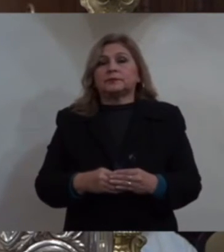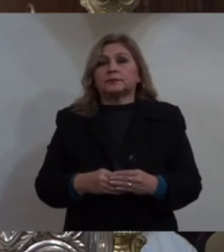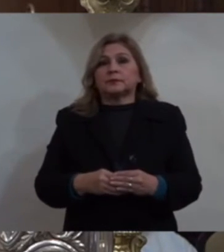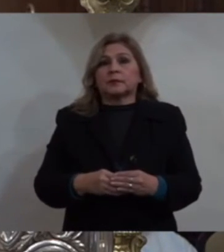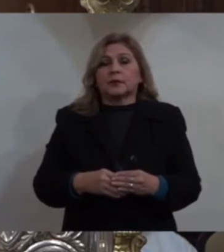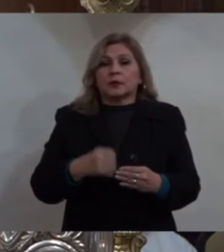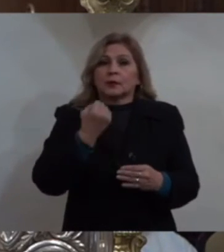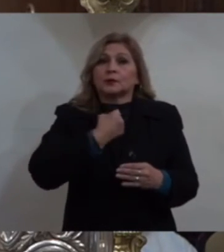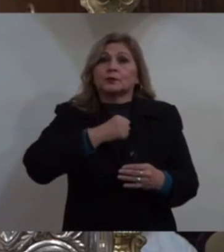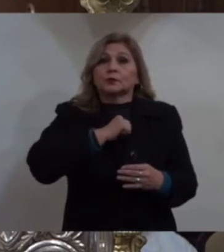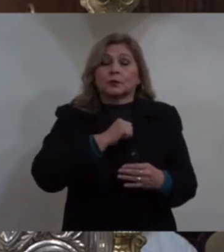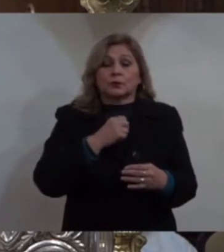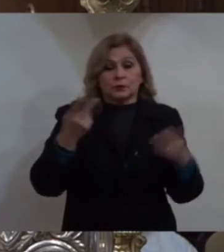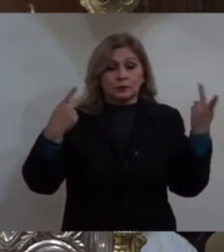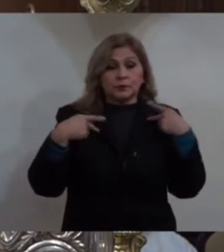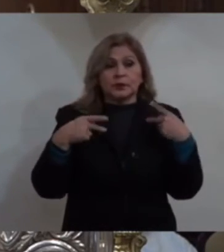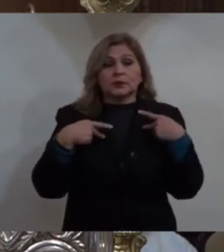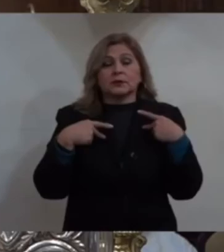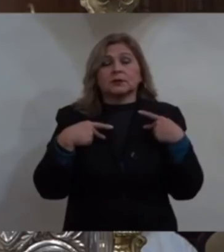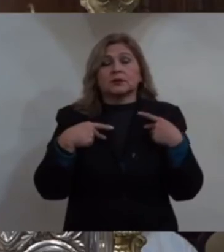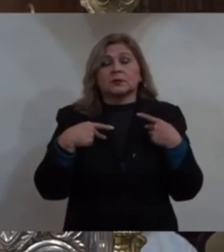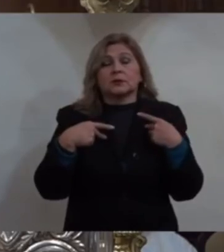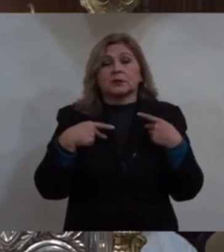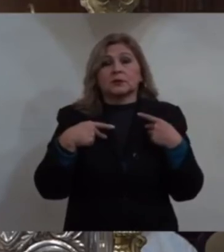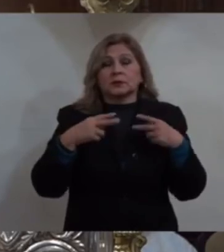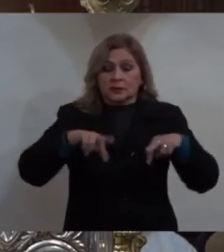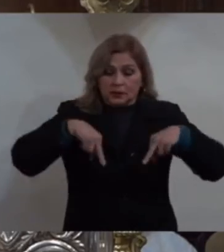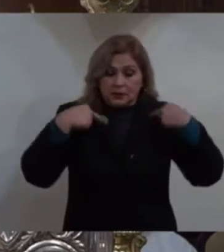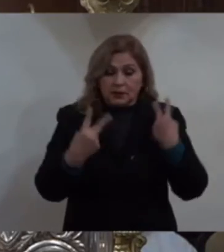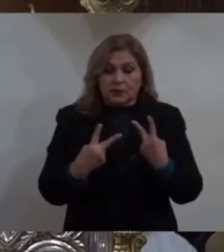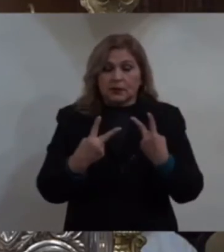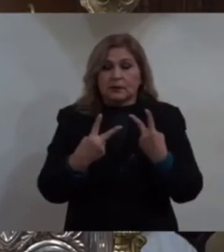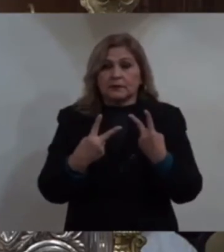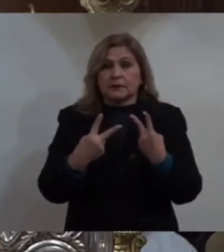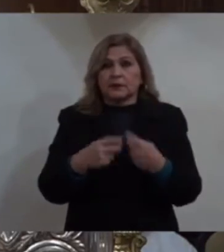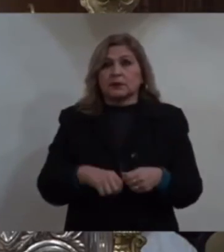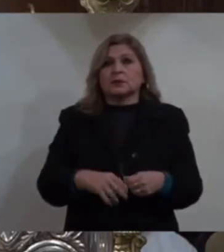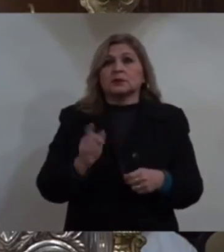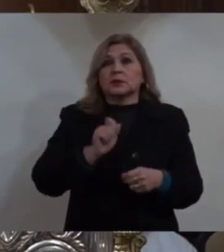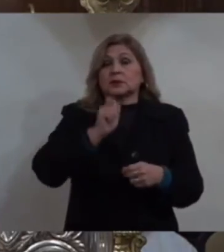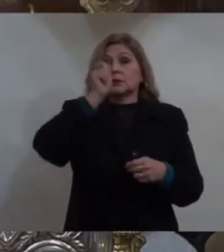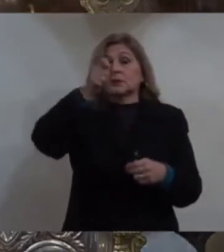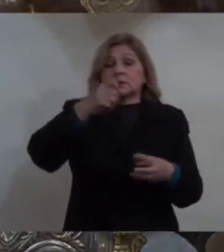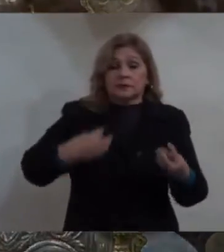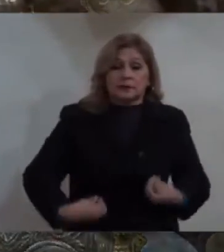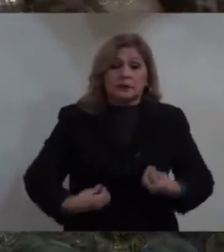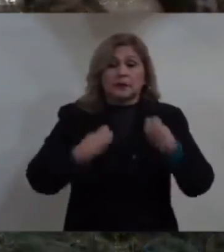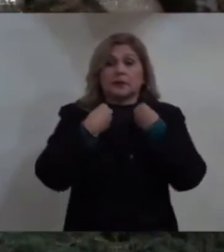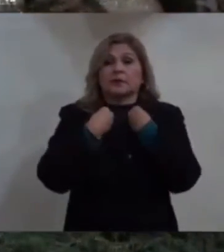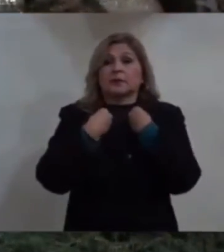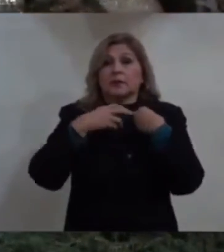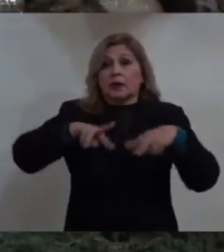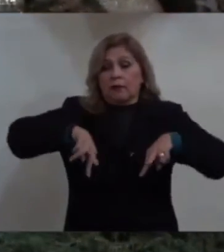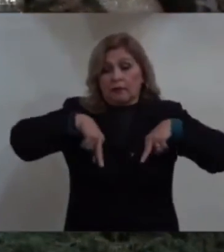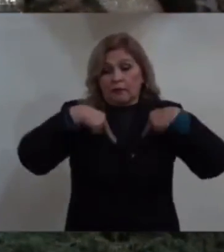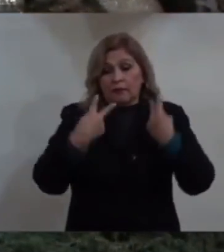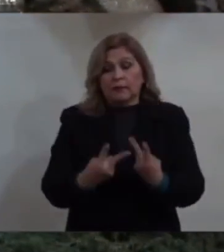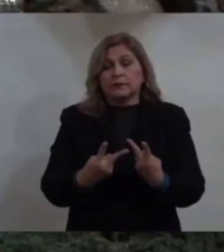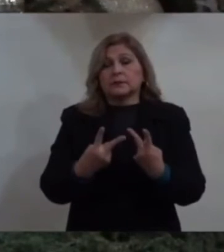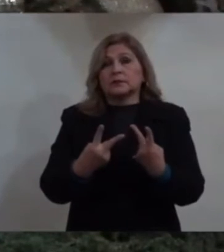Somos seres frágiles. Eso significa la mirra, frágiles.